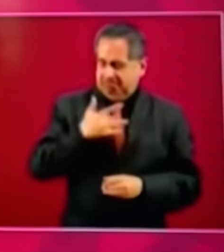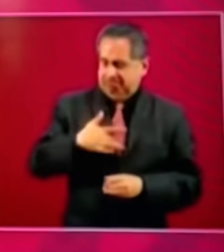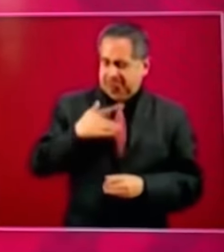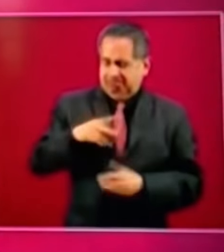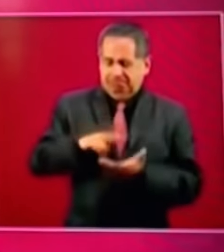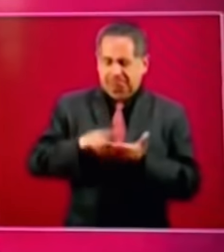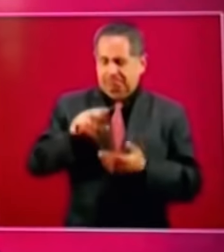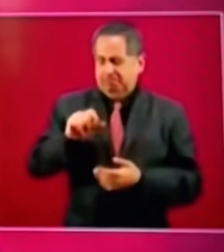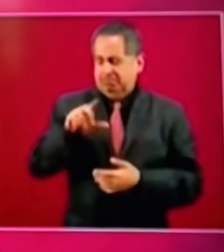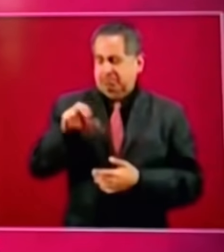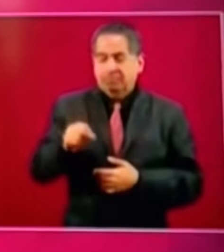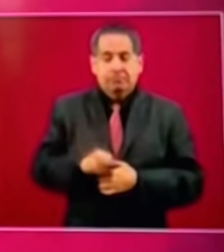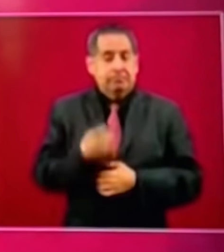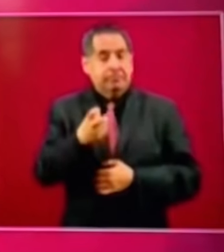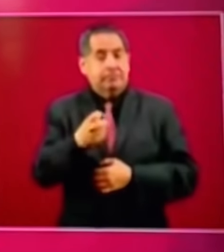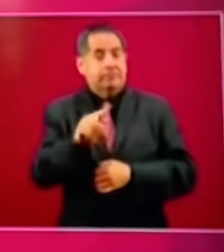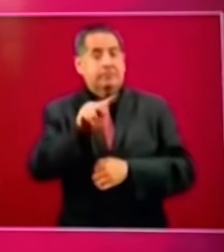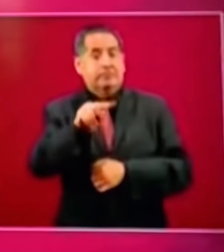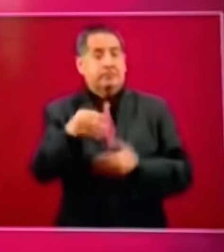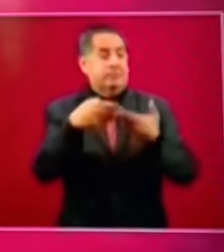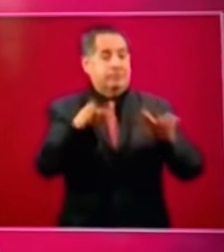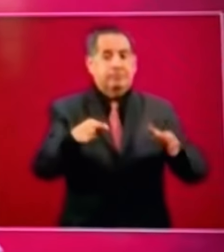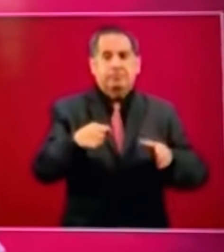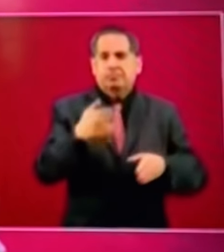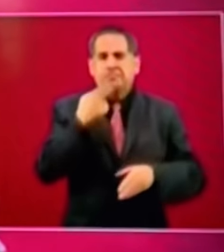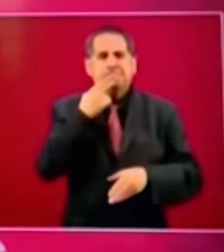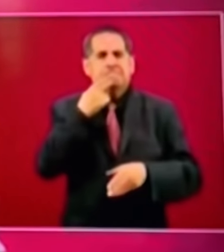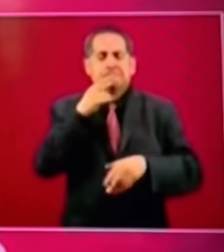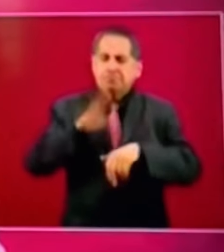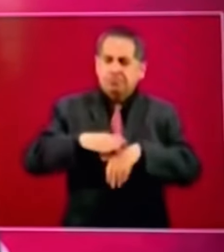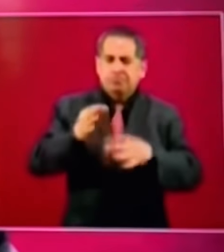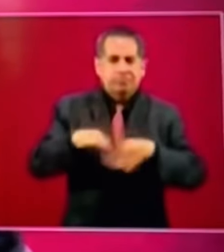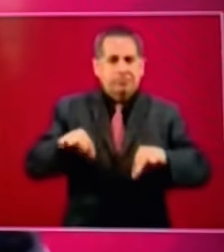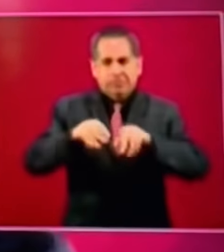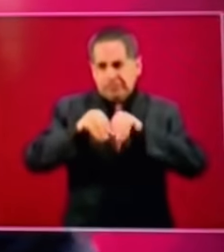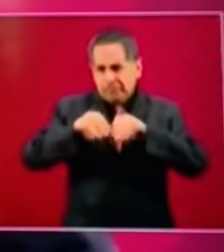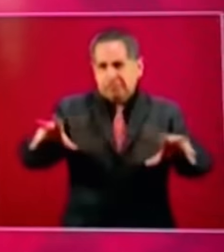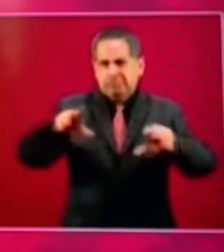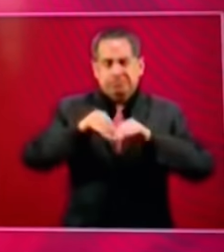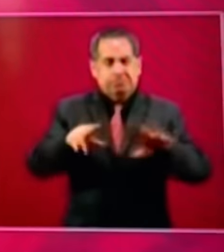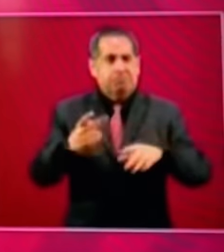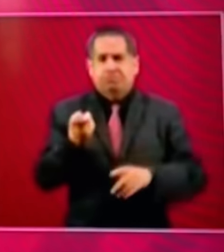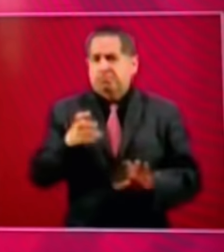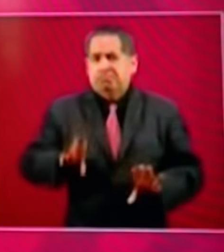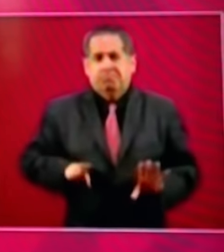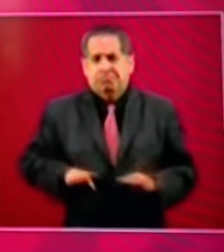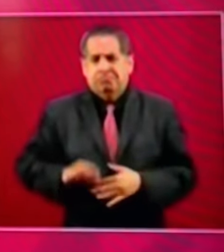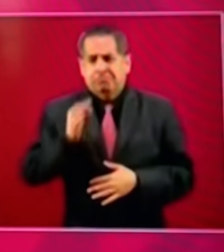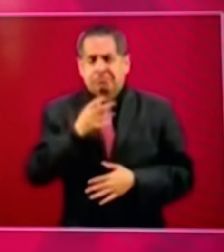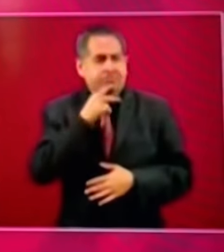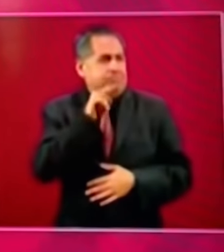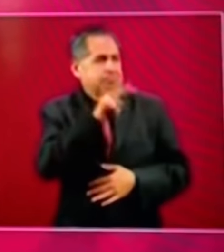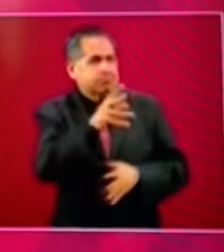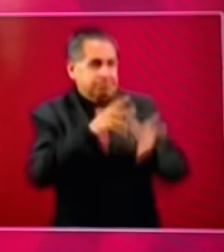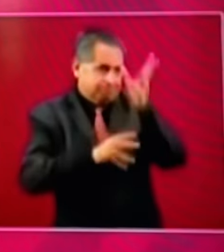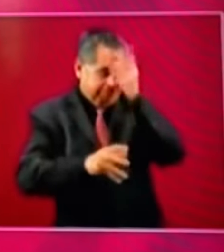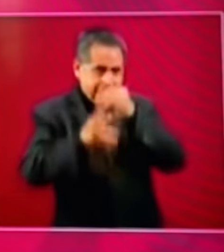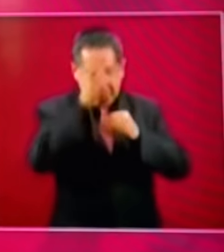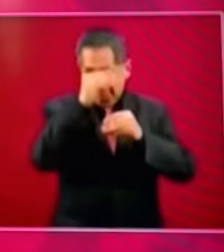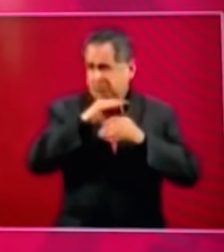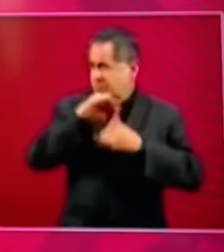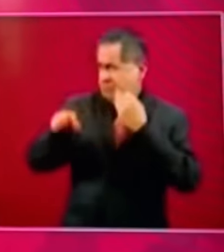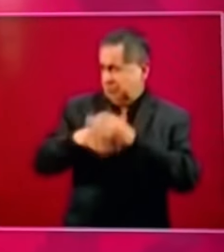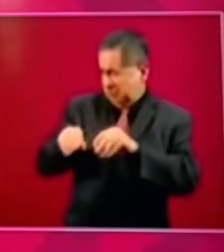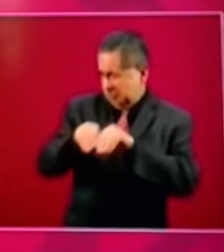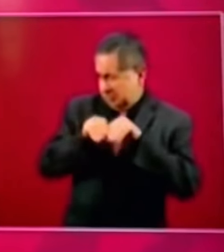televisión abierta el medio de mayor alcance el de mejores características para lograr este propósito